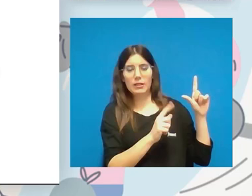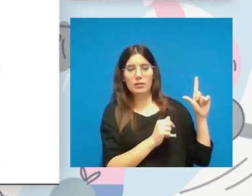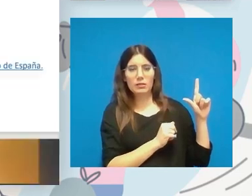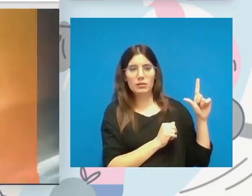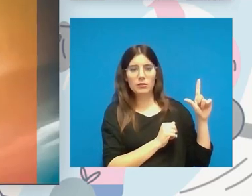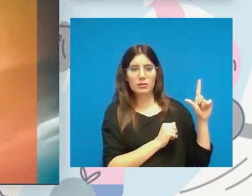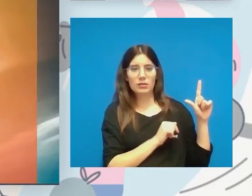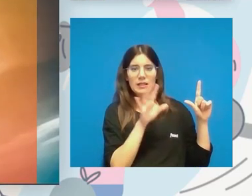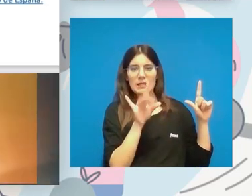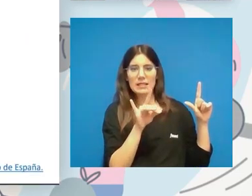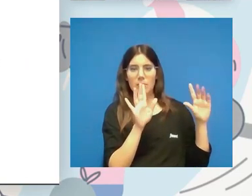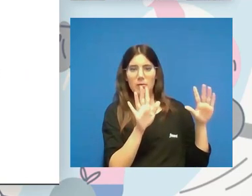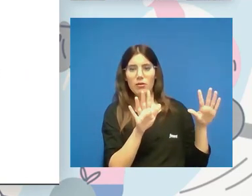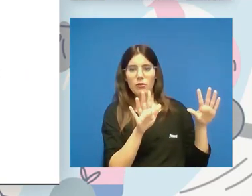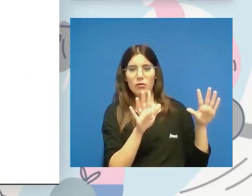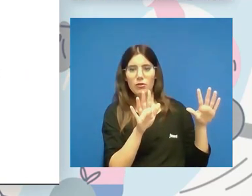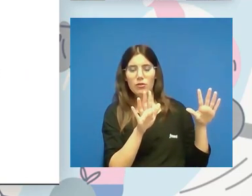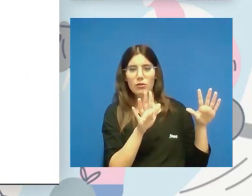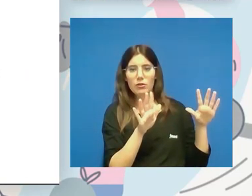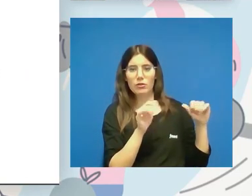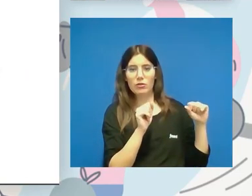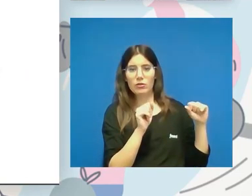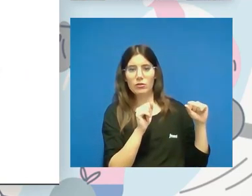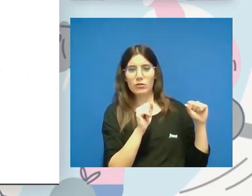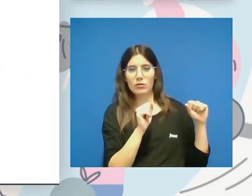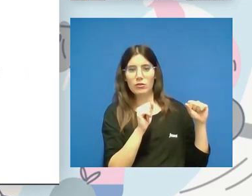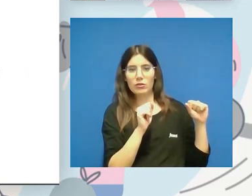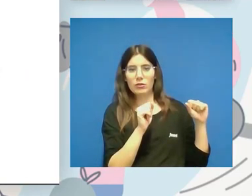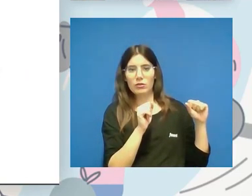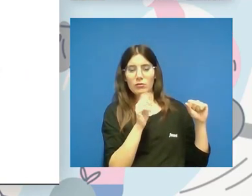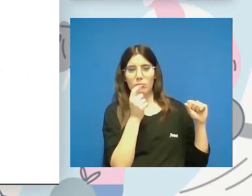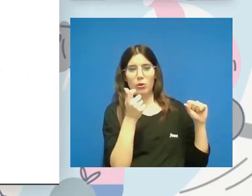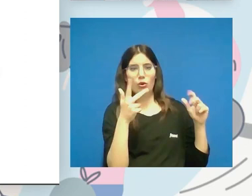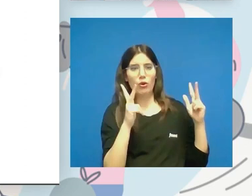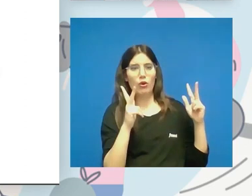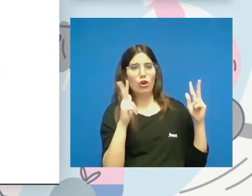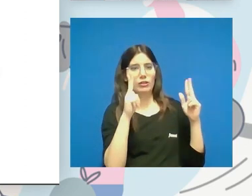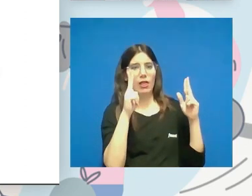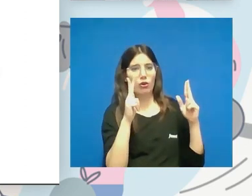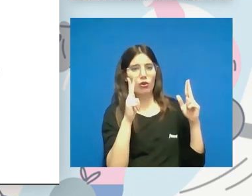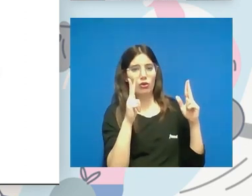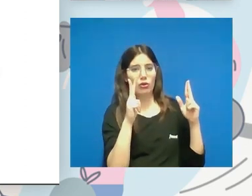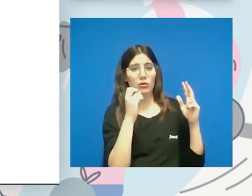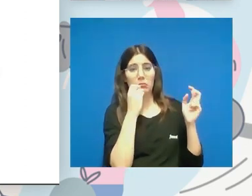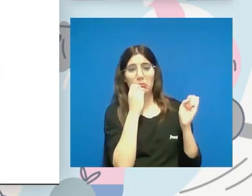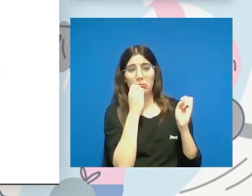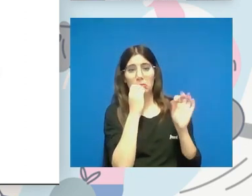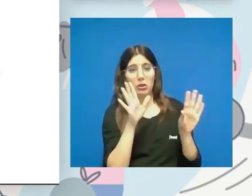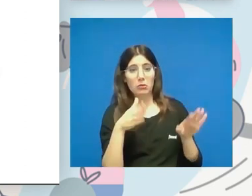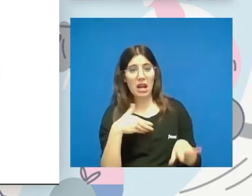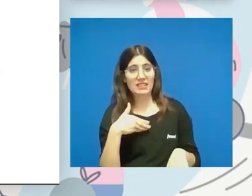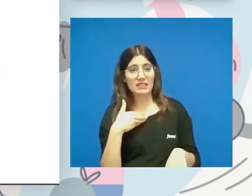Sí, pero no está... Sale como a medias recortado. Bueno, pues es una pena.